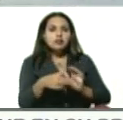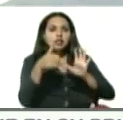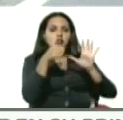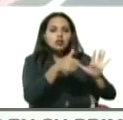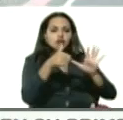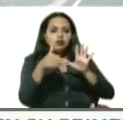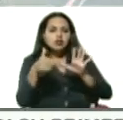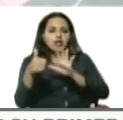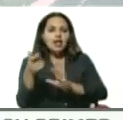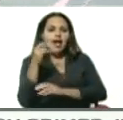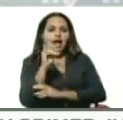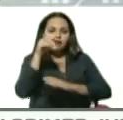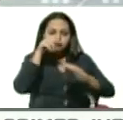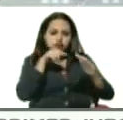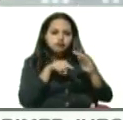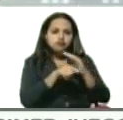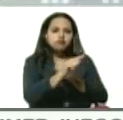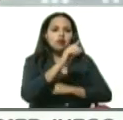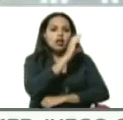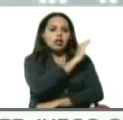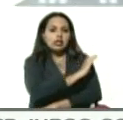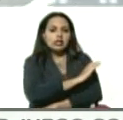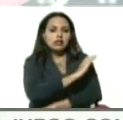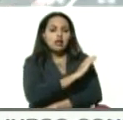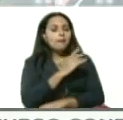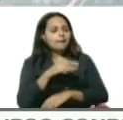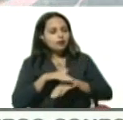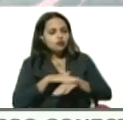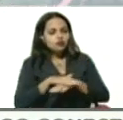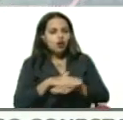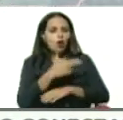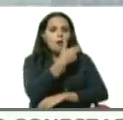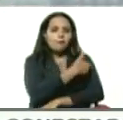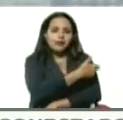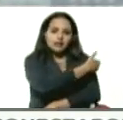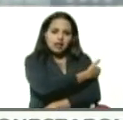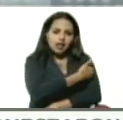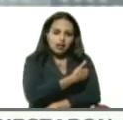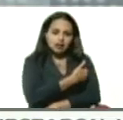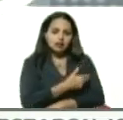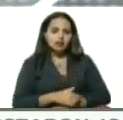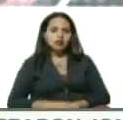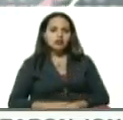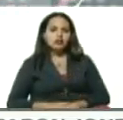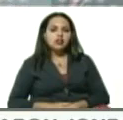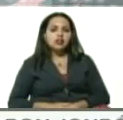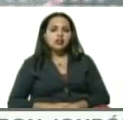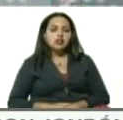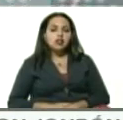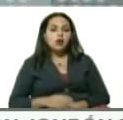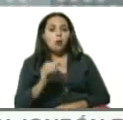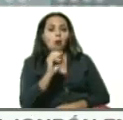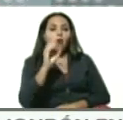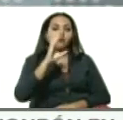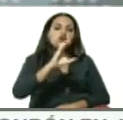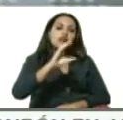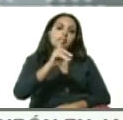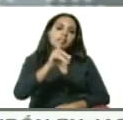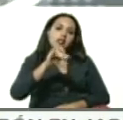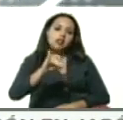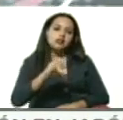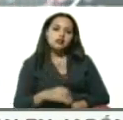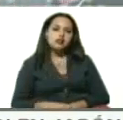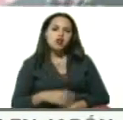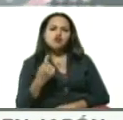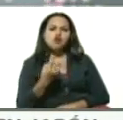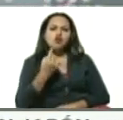encuentran ingresados en hospitales de Cintinela y en centros diagnósticos integrales. Solamente el 0